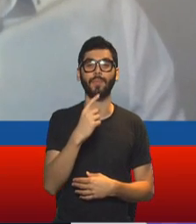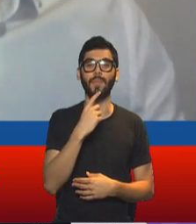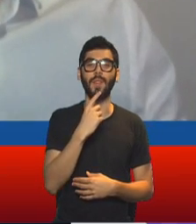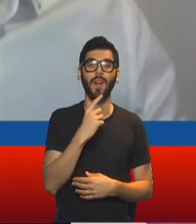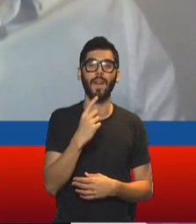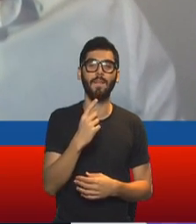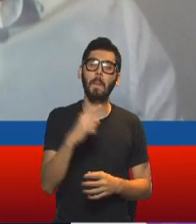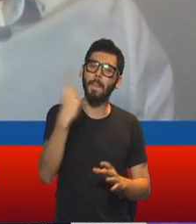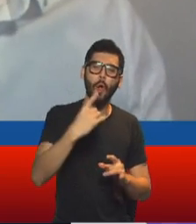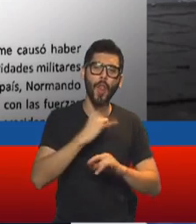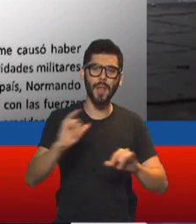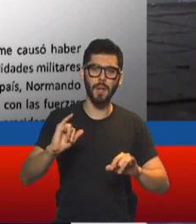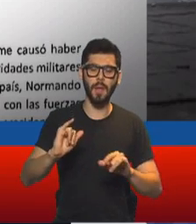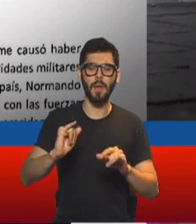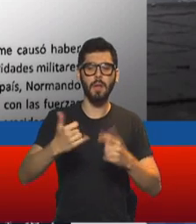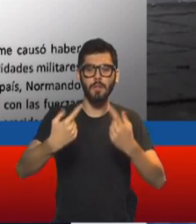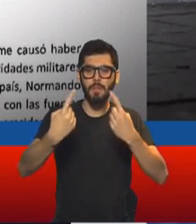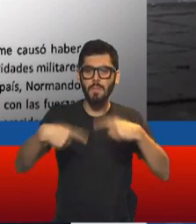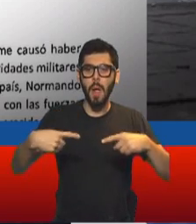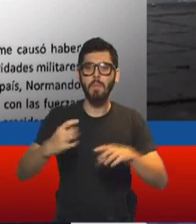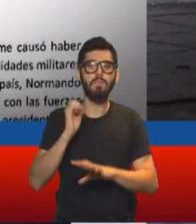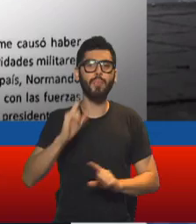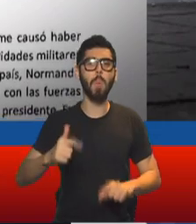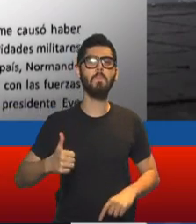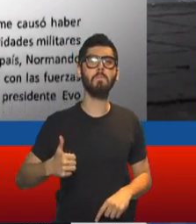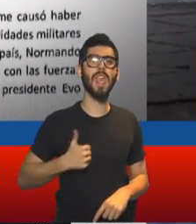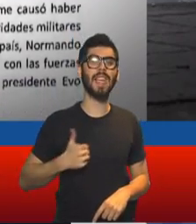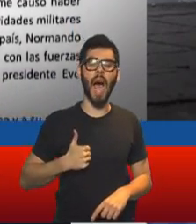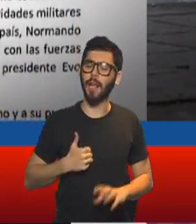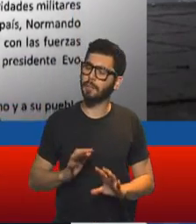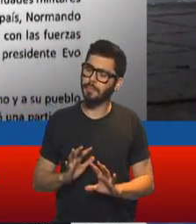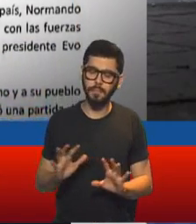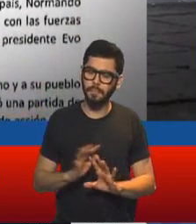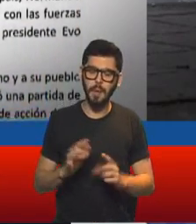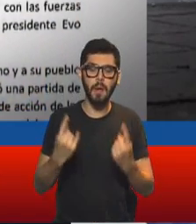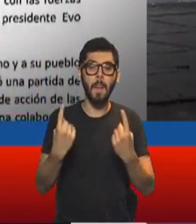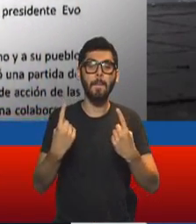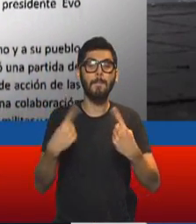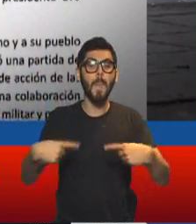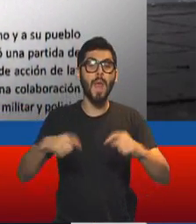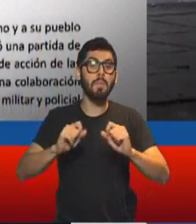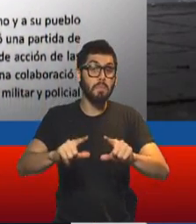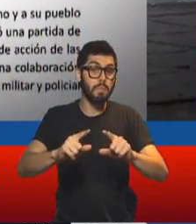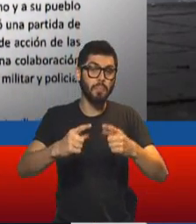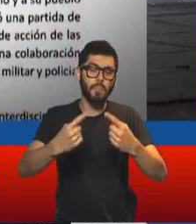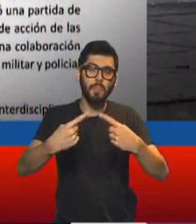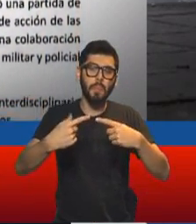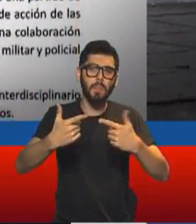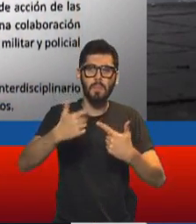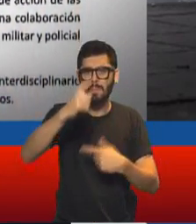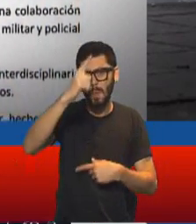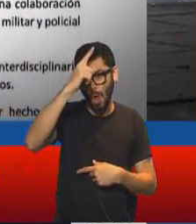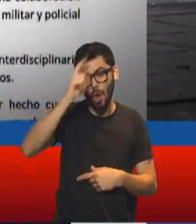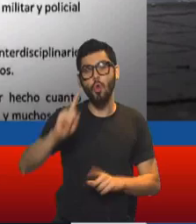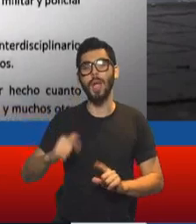o sea, lo primero que se dijo fue material militar, en realidad no se trata de material militar, se trata de material utilizado por fuerzas de seguridad, no por fuerzas